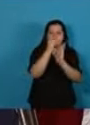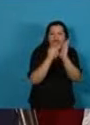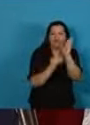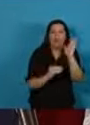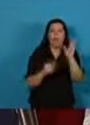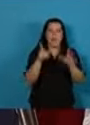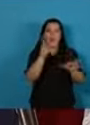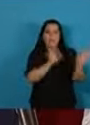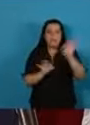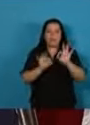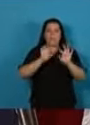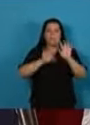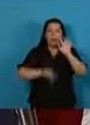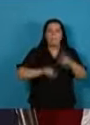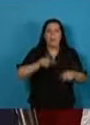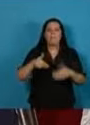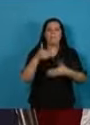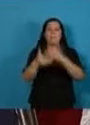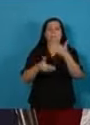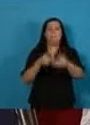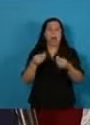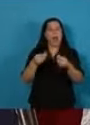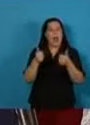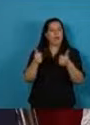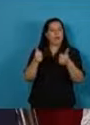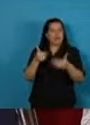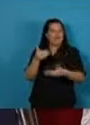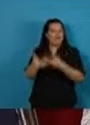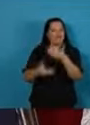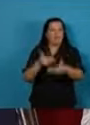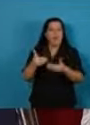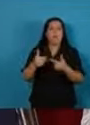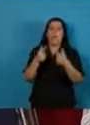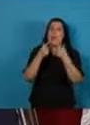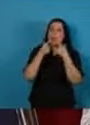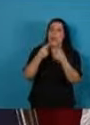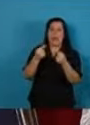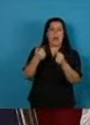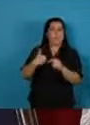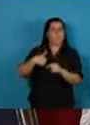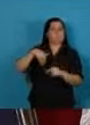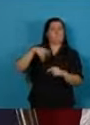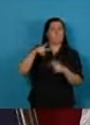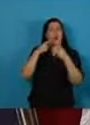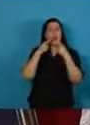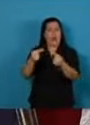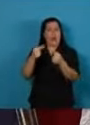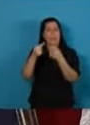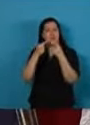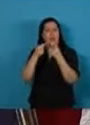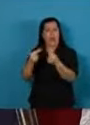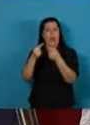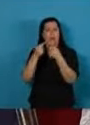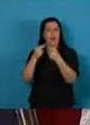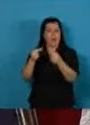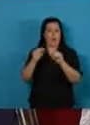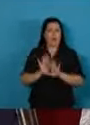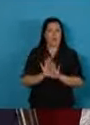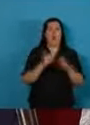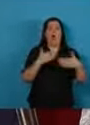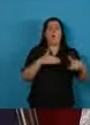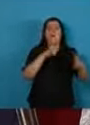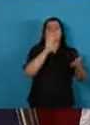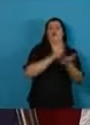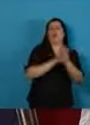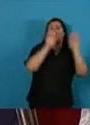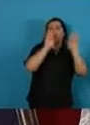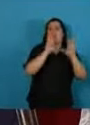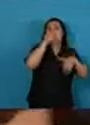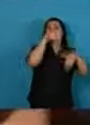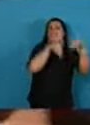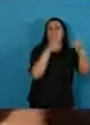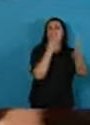estrategias que permitan conducir con éxito el reclamo más allá de los calendarios electorales.